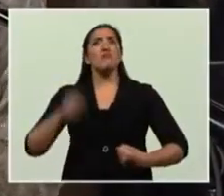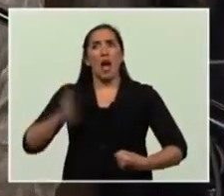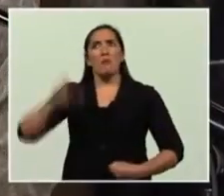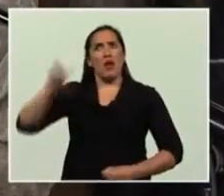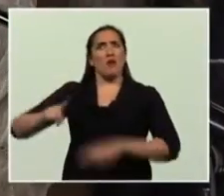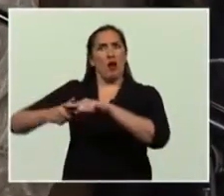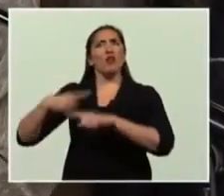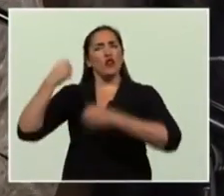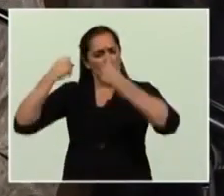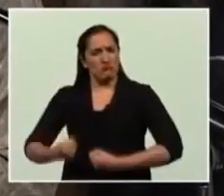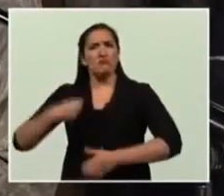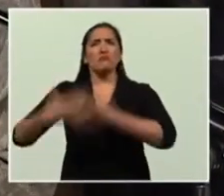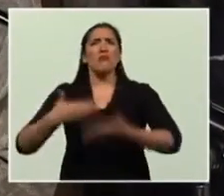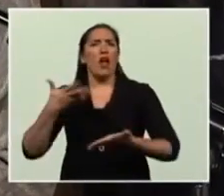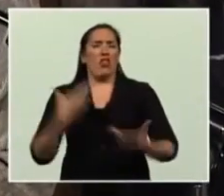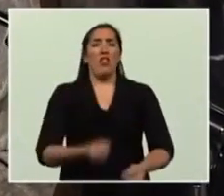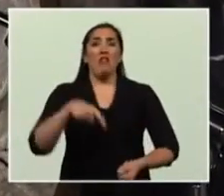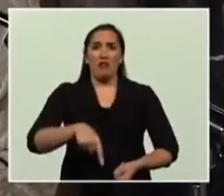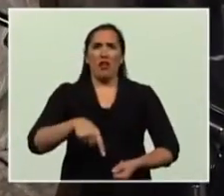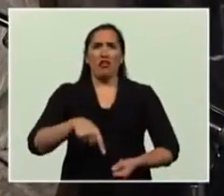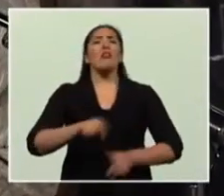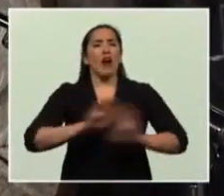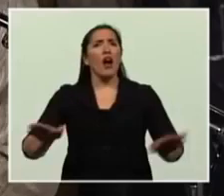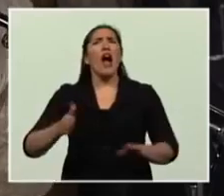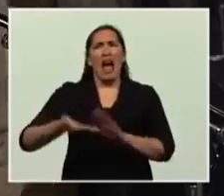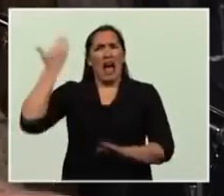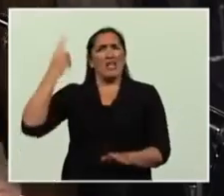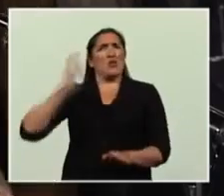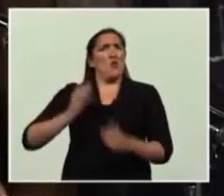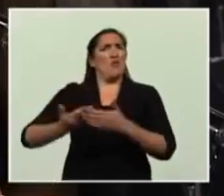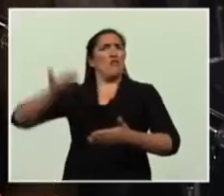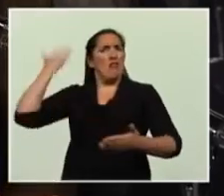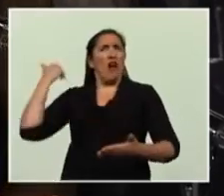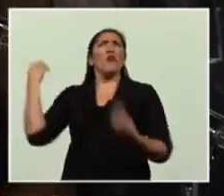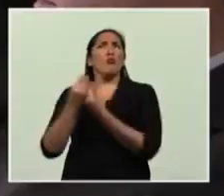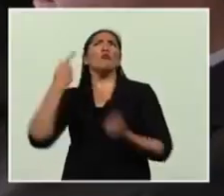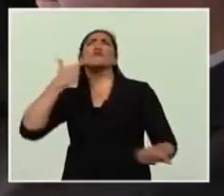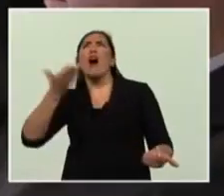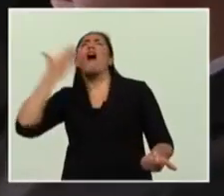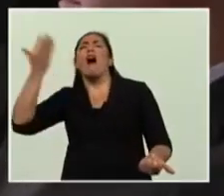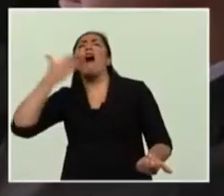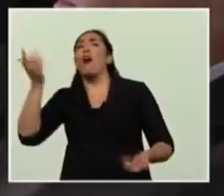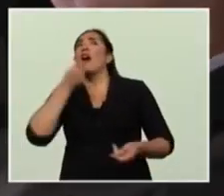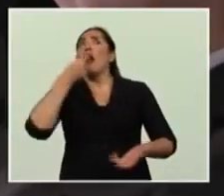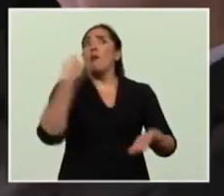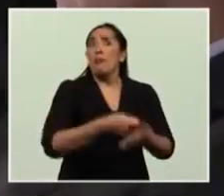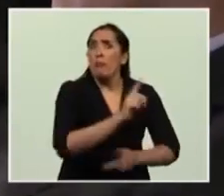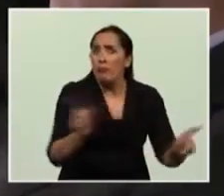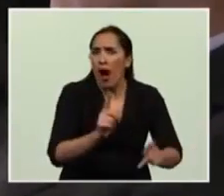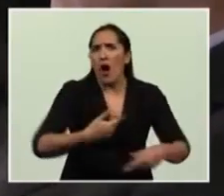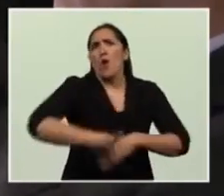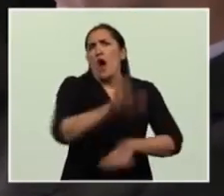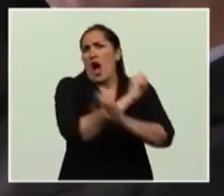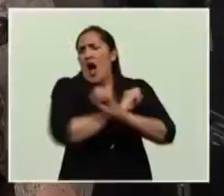seguir creciendo. Atrás quedaron todas las profecías de hace un año, que si no pagábamos pasaba tal